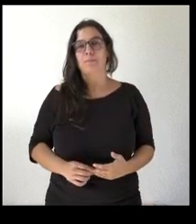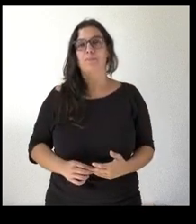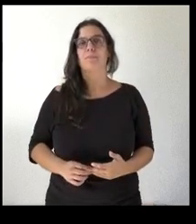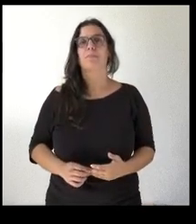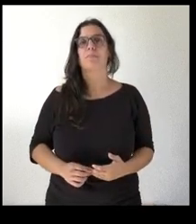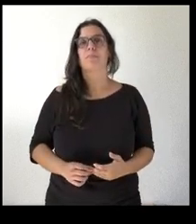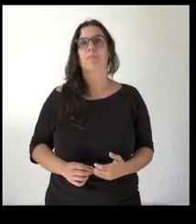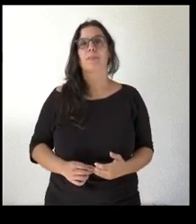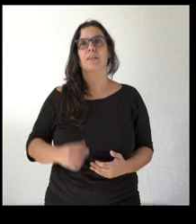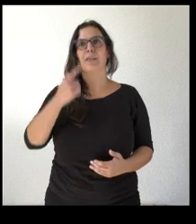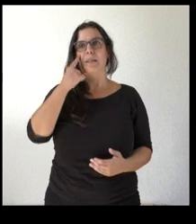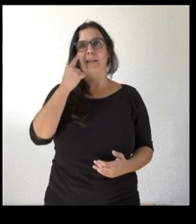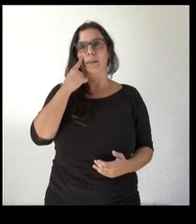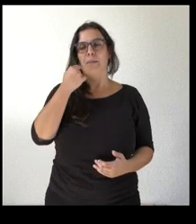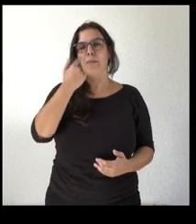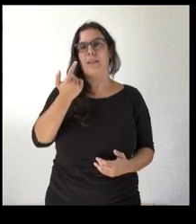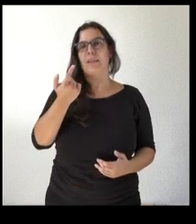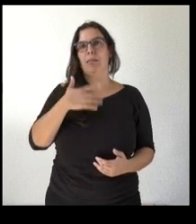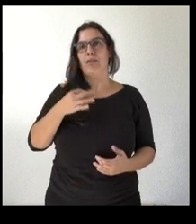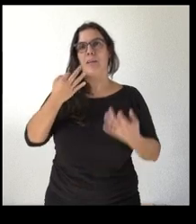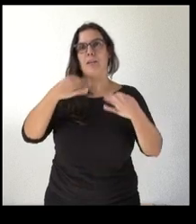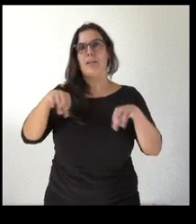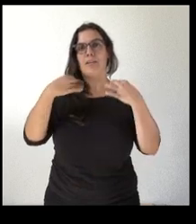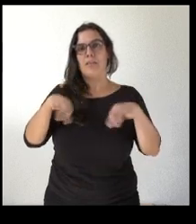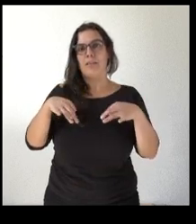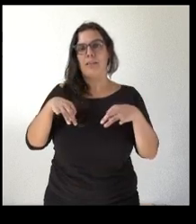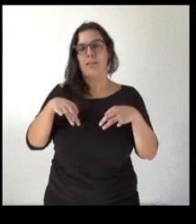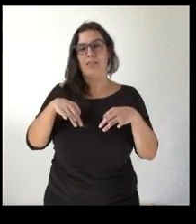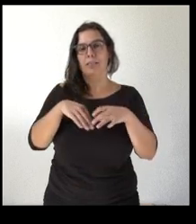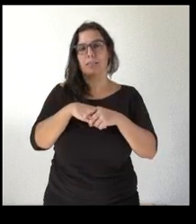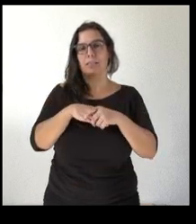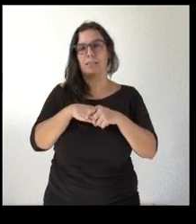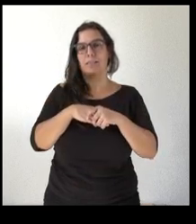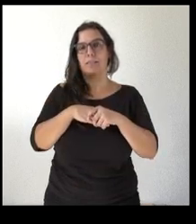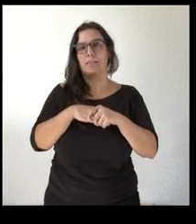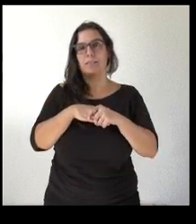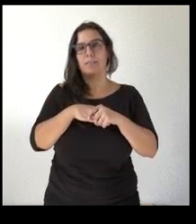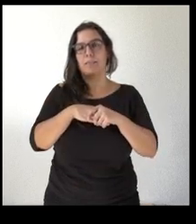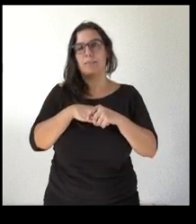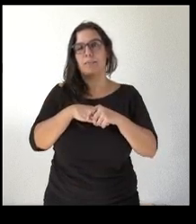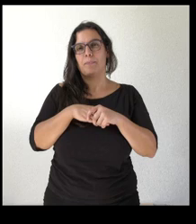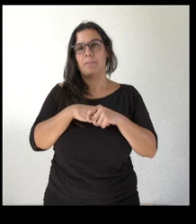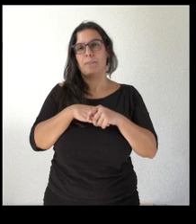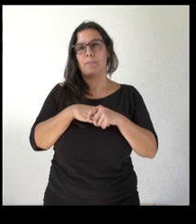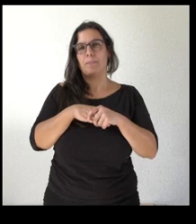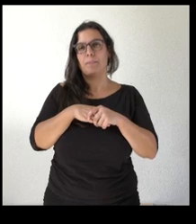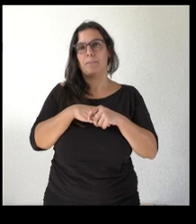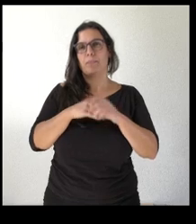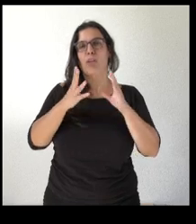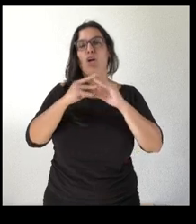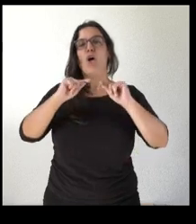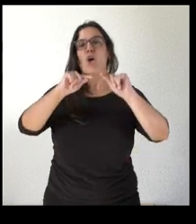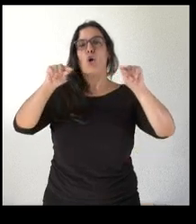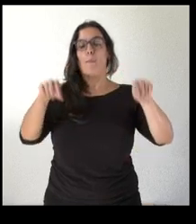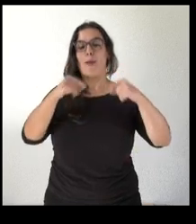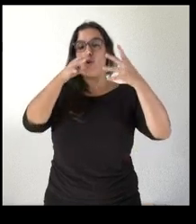a formular la pregunta de manera más sencilla porque quizá el problema ha sido mío debe o no debe denunciarse el actual convenio de trasvase